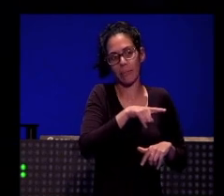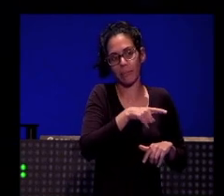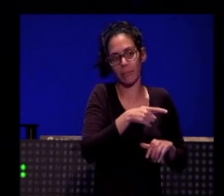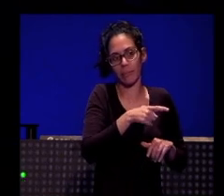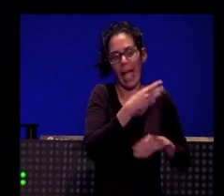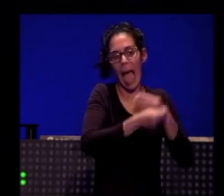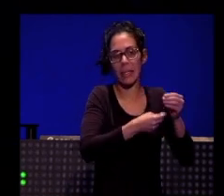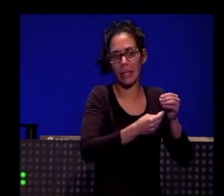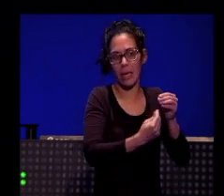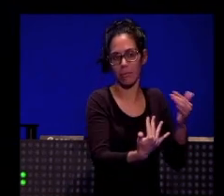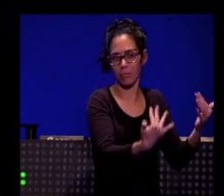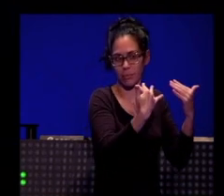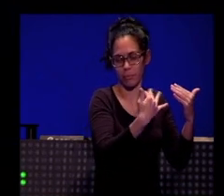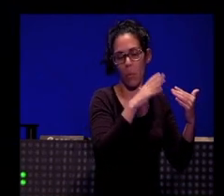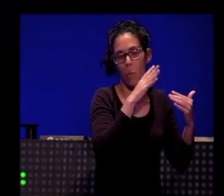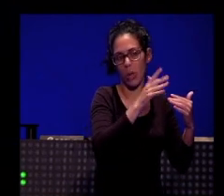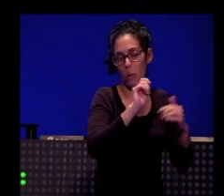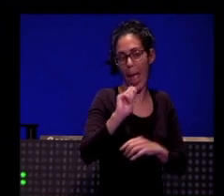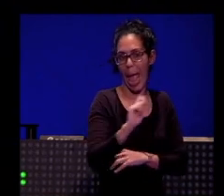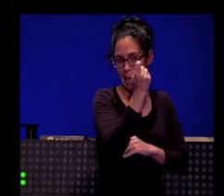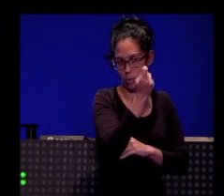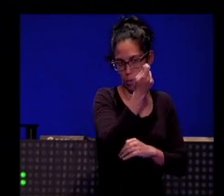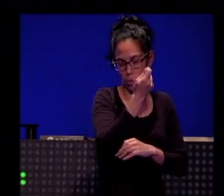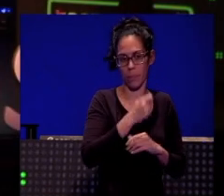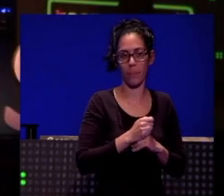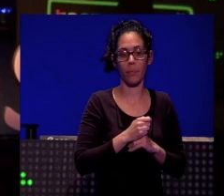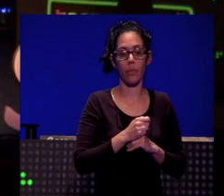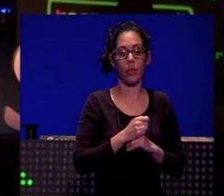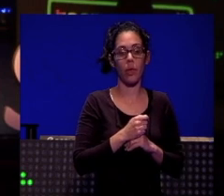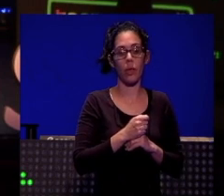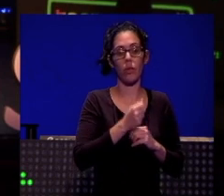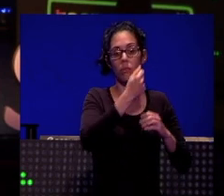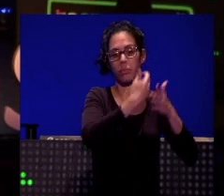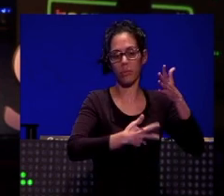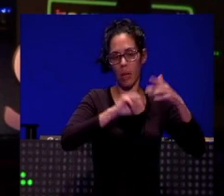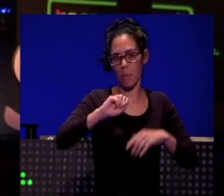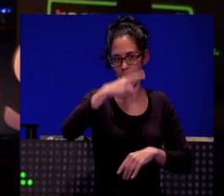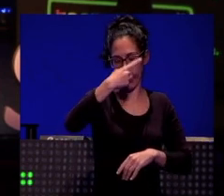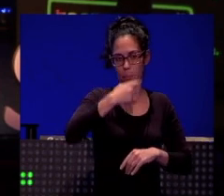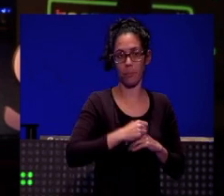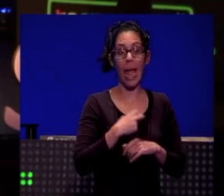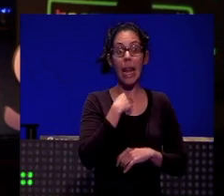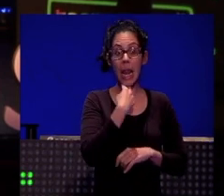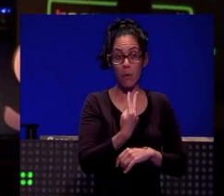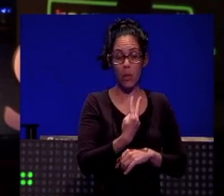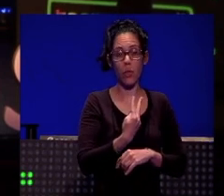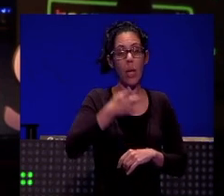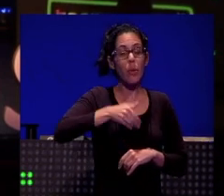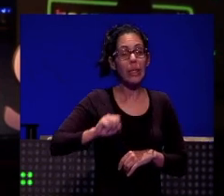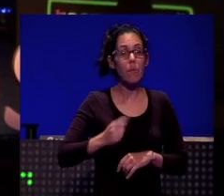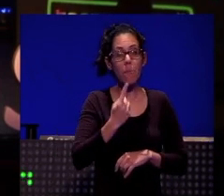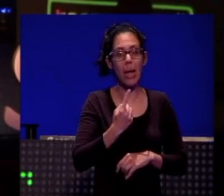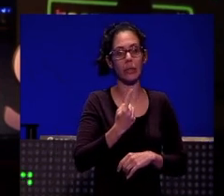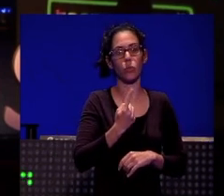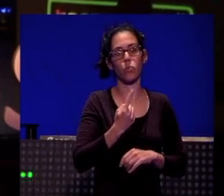se convierten en trending topic. Lo más novedoso de la voz en redes sociales, podemos decir que fue el canal 24 horas, que está